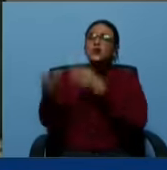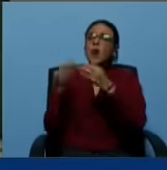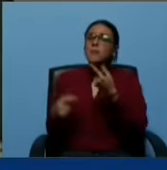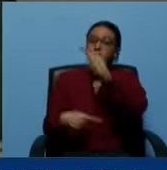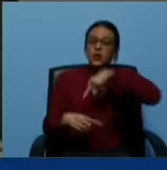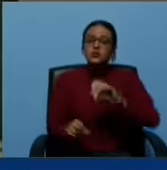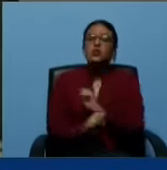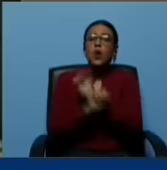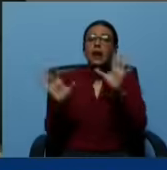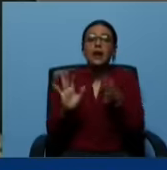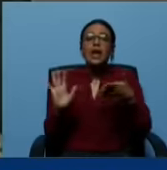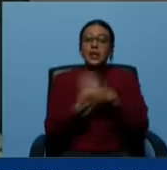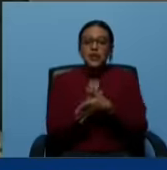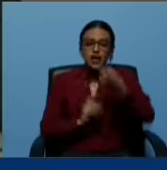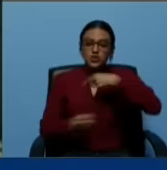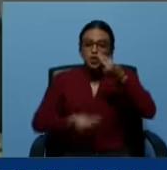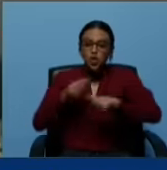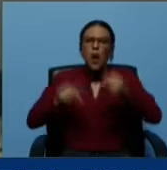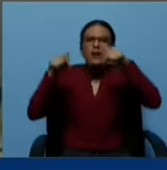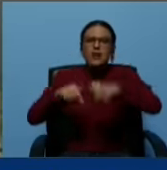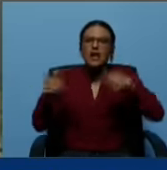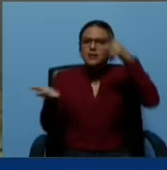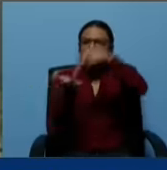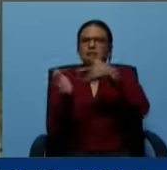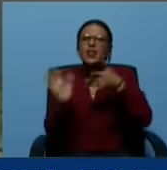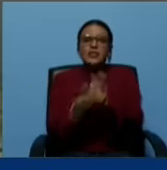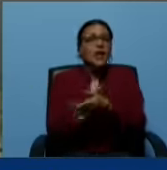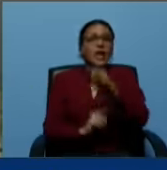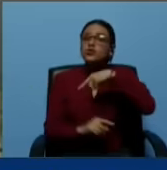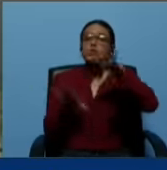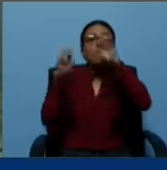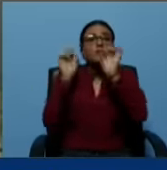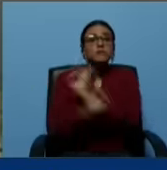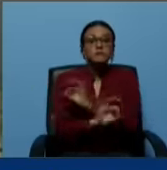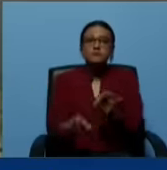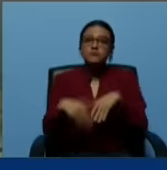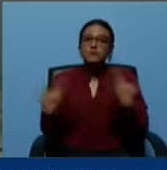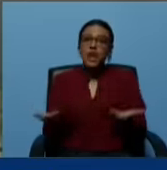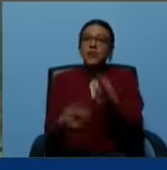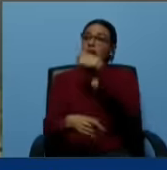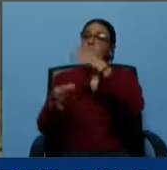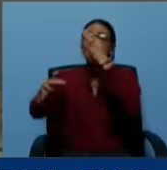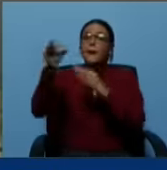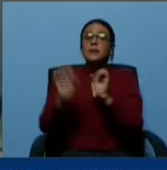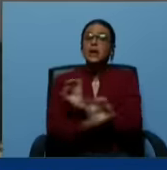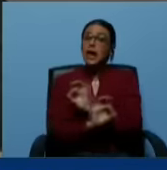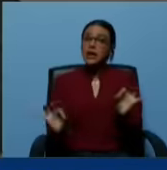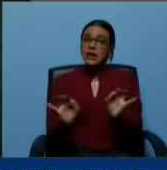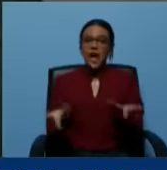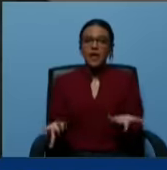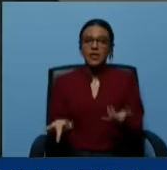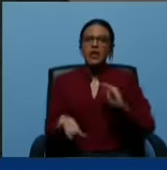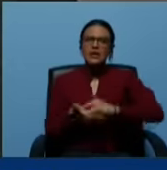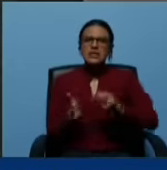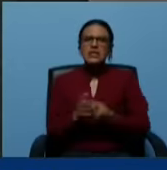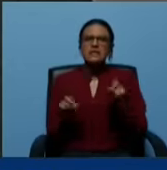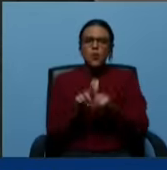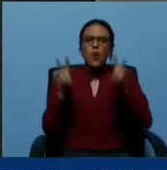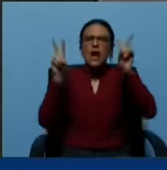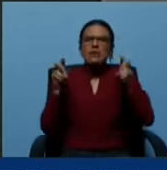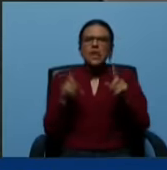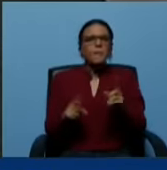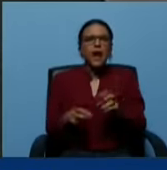qué estábamos haciendo ni qué inconsistía esta interpelación por parte de los magistrados. Es un tema absolutamente irregular